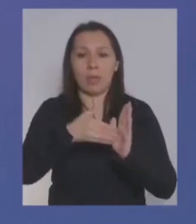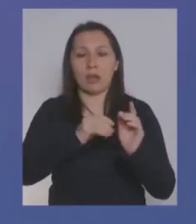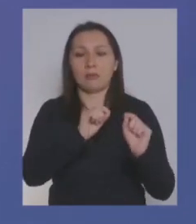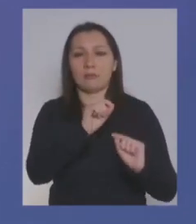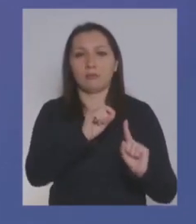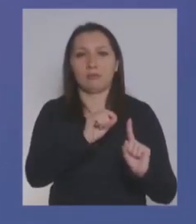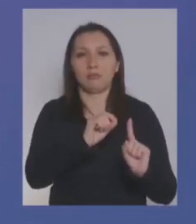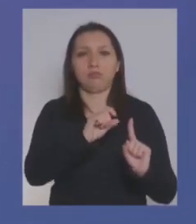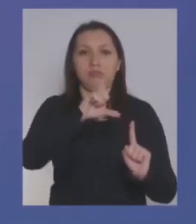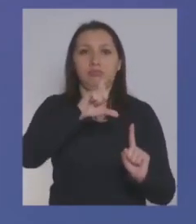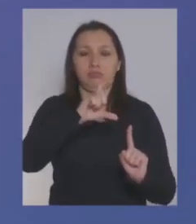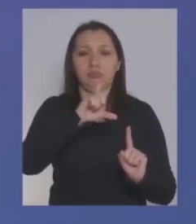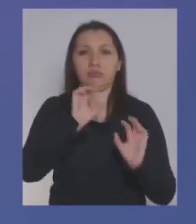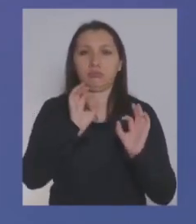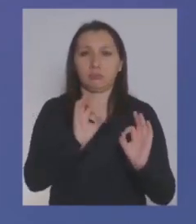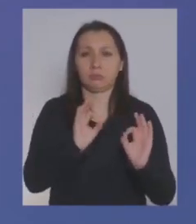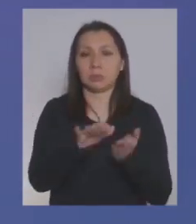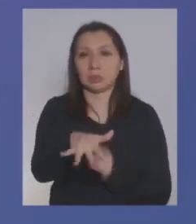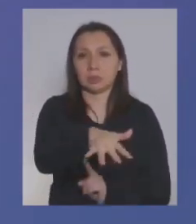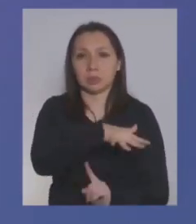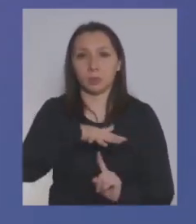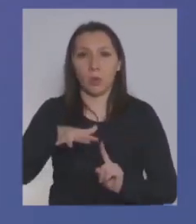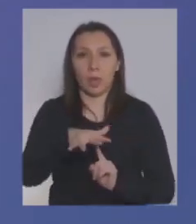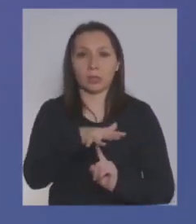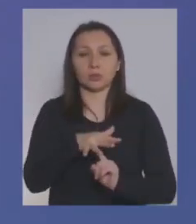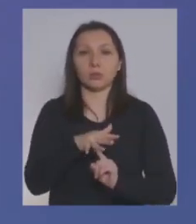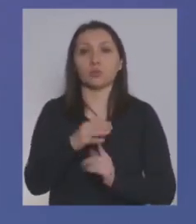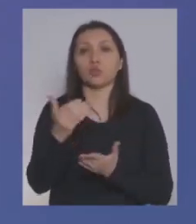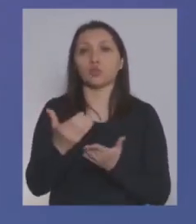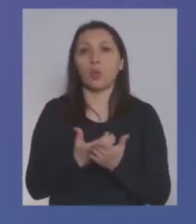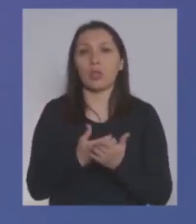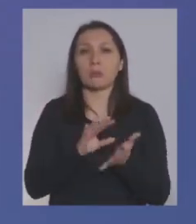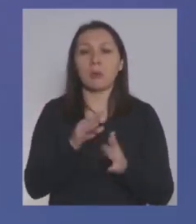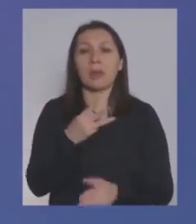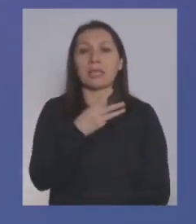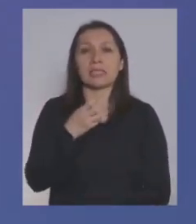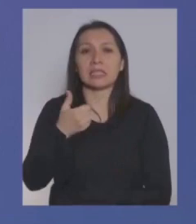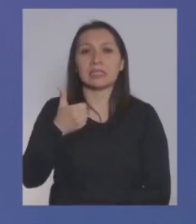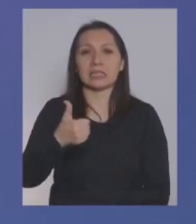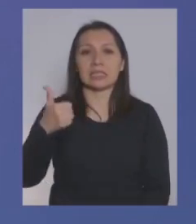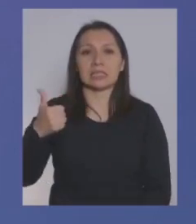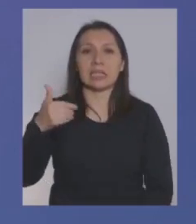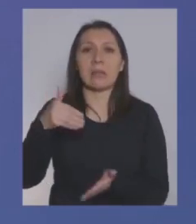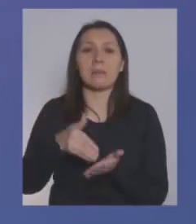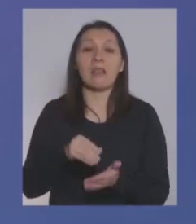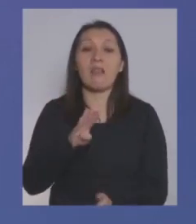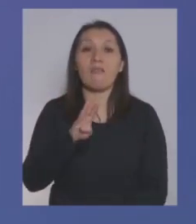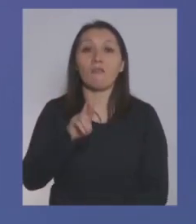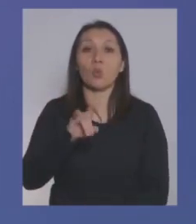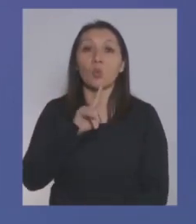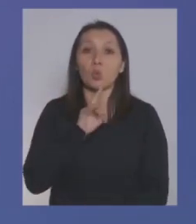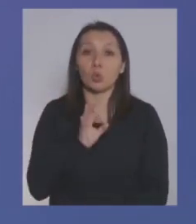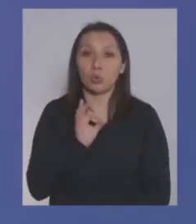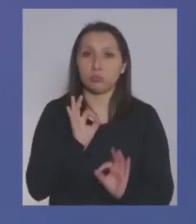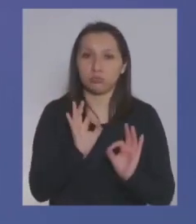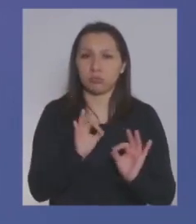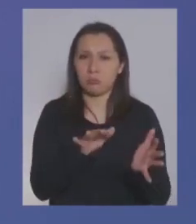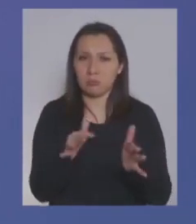que lo deja y la deja en una situación de un ingreso bruto de 366.000 pesos aproximadamente